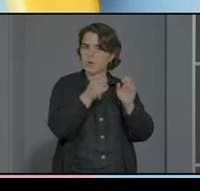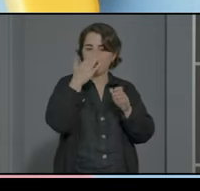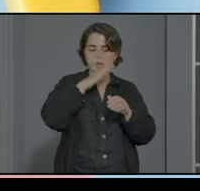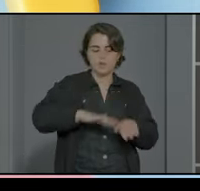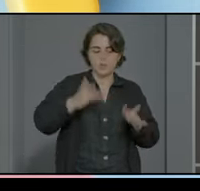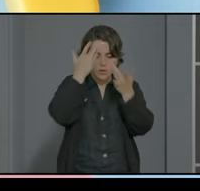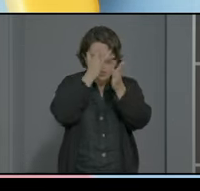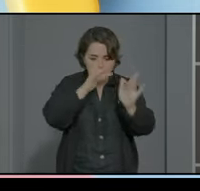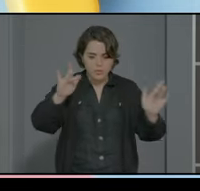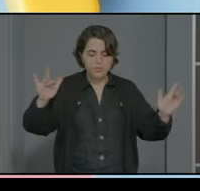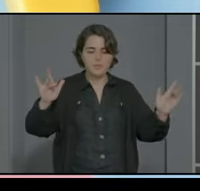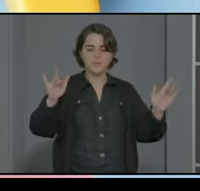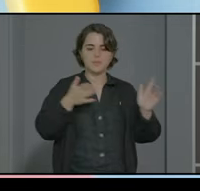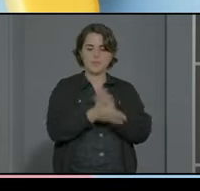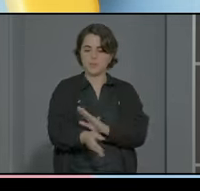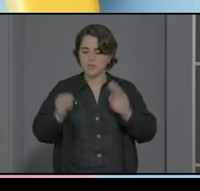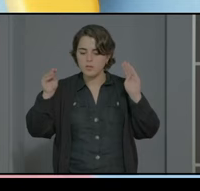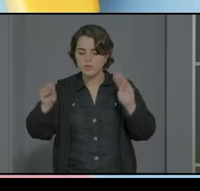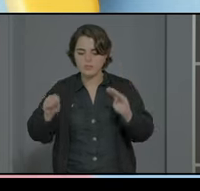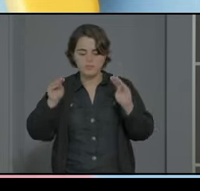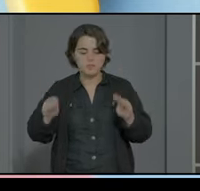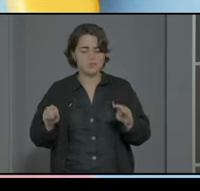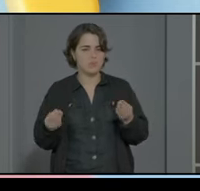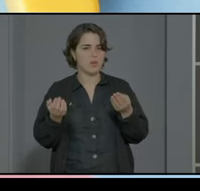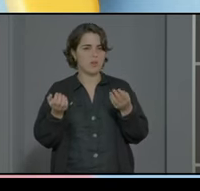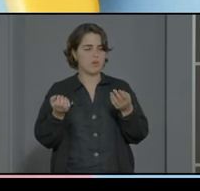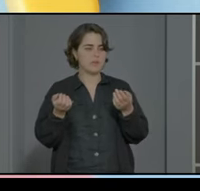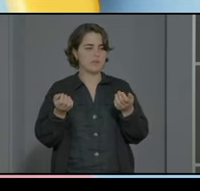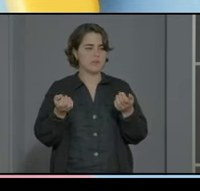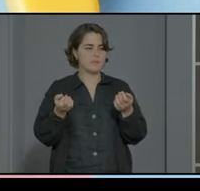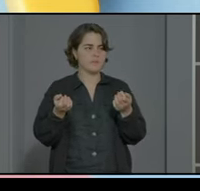pequeños dependiendo del nivel se les forma no se les